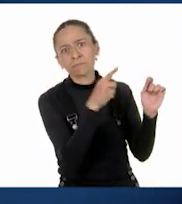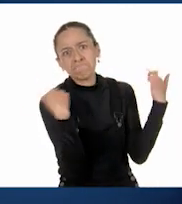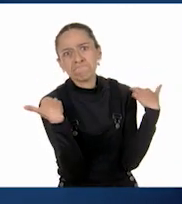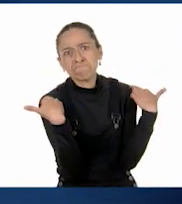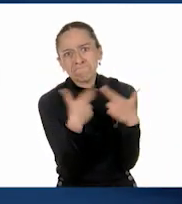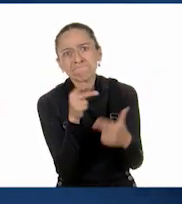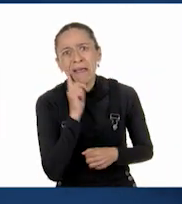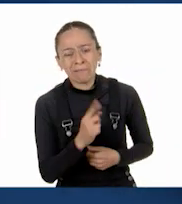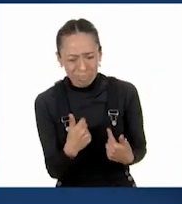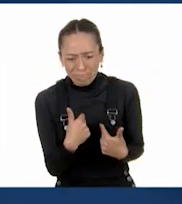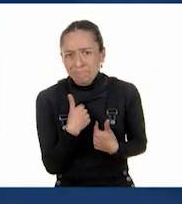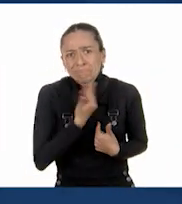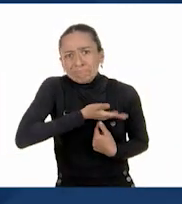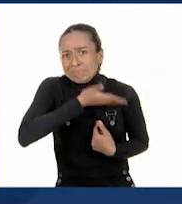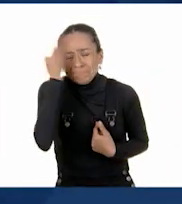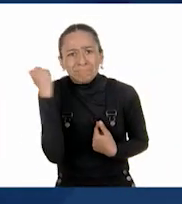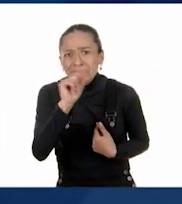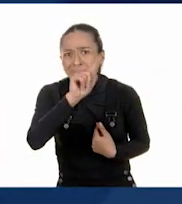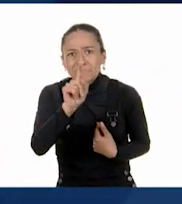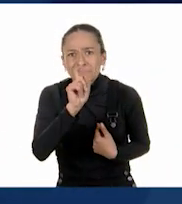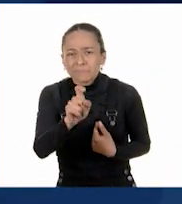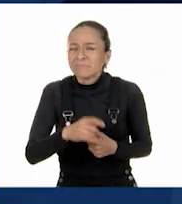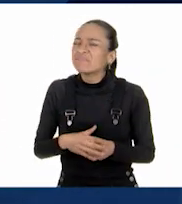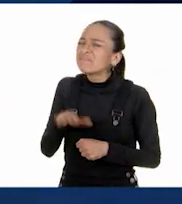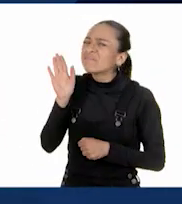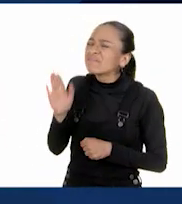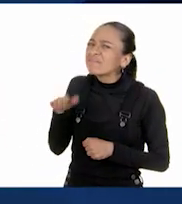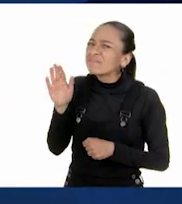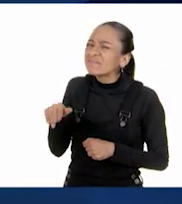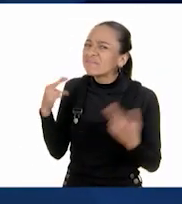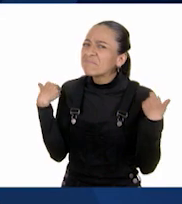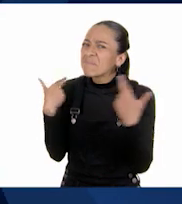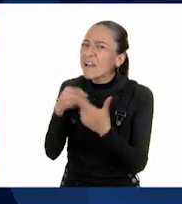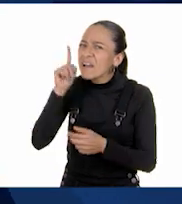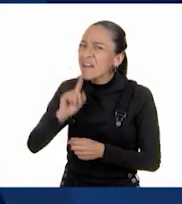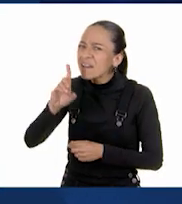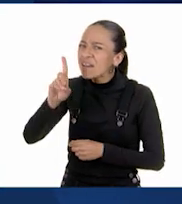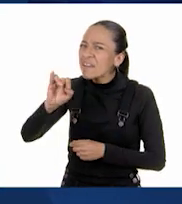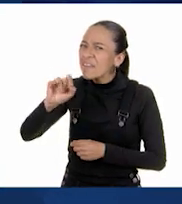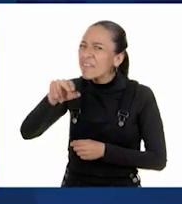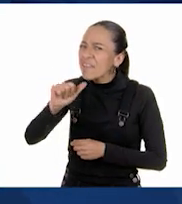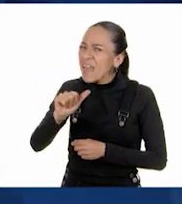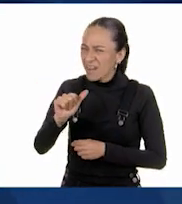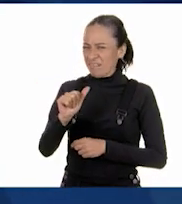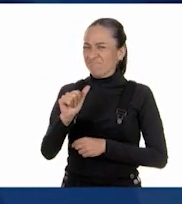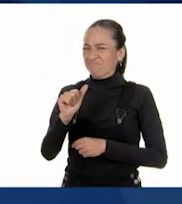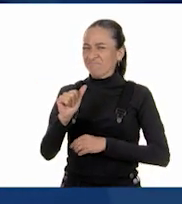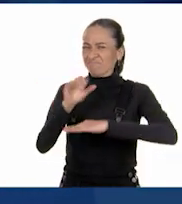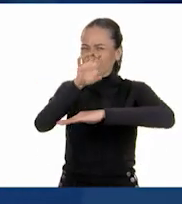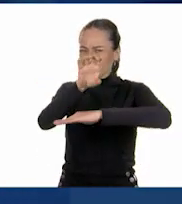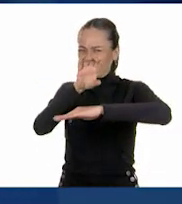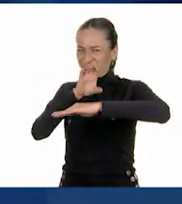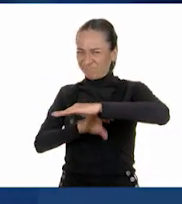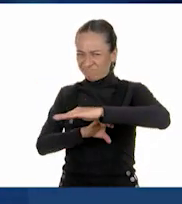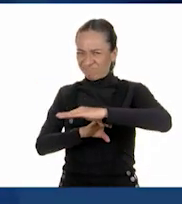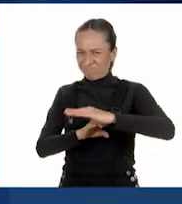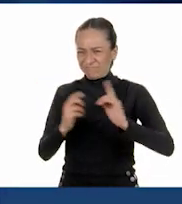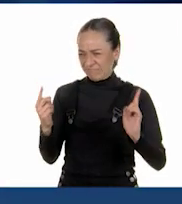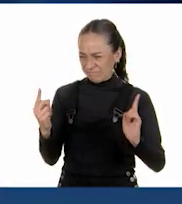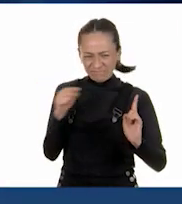Pero, maestra Diana, ¿no están malas fracciones? Yo no creo que haya una fracción en medio de esas dos fracciones. Entonces,